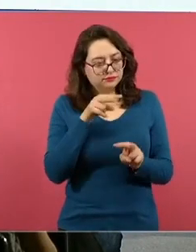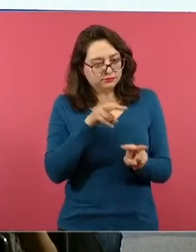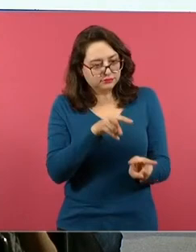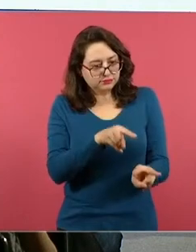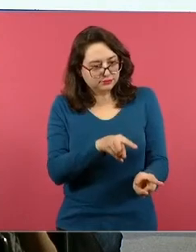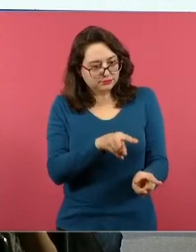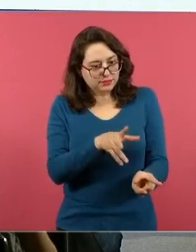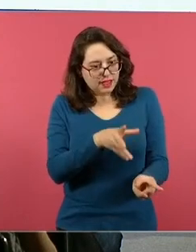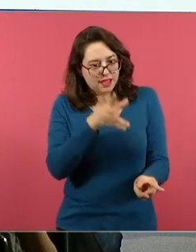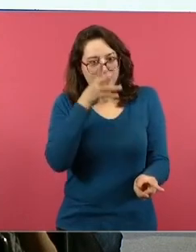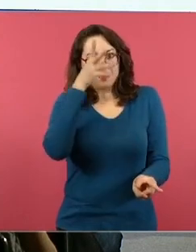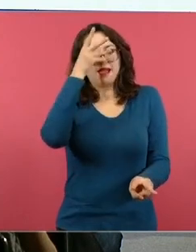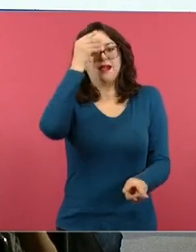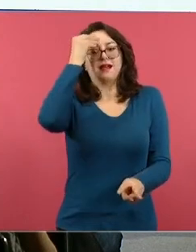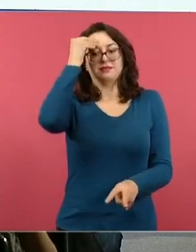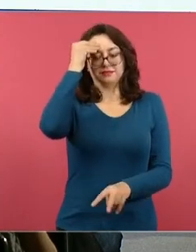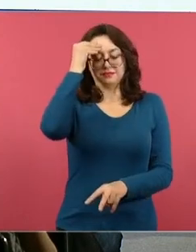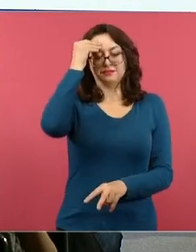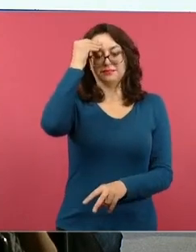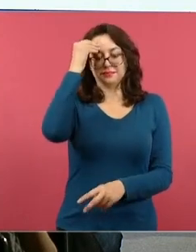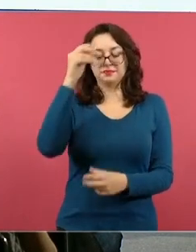que ocurren a su alrededor.